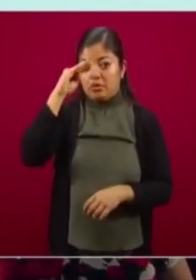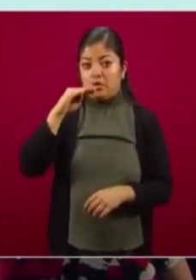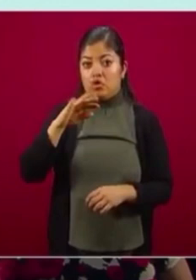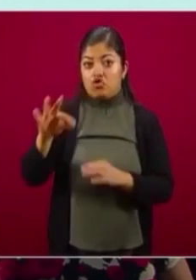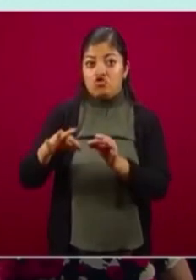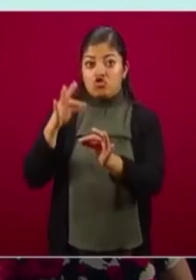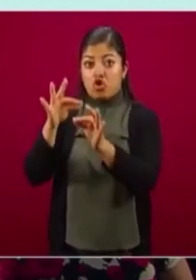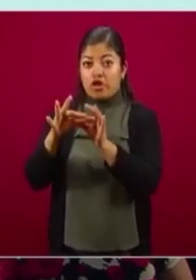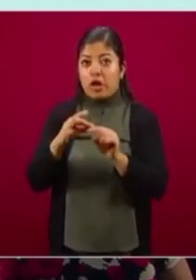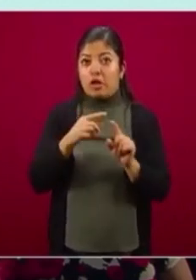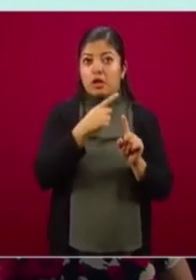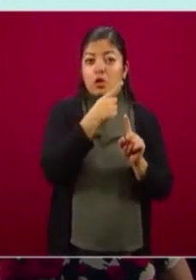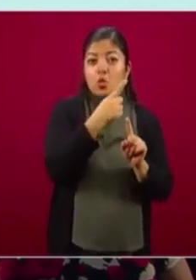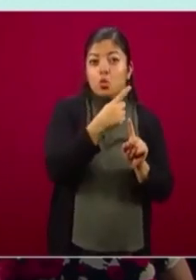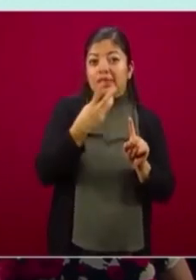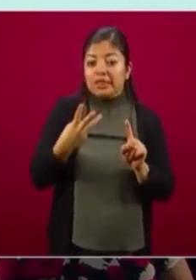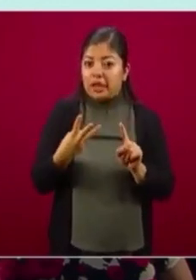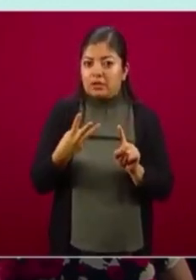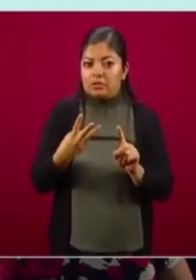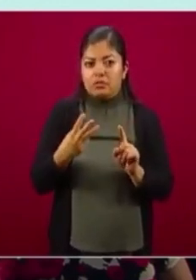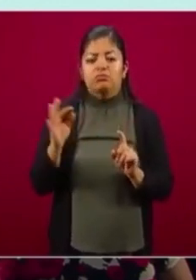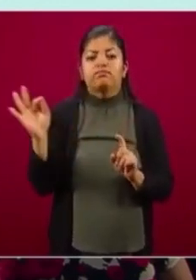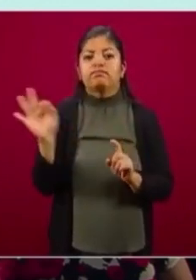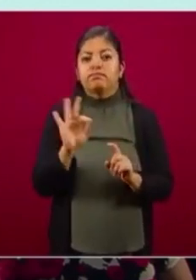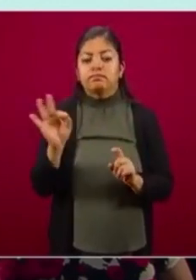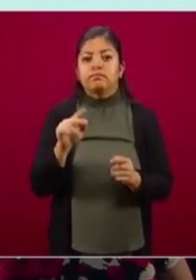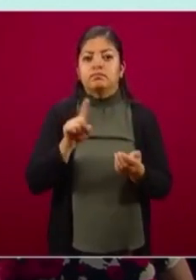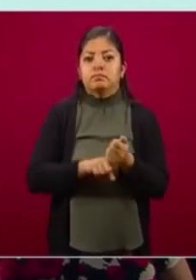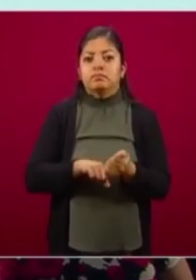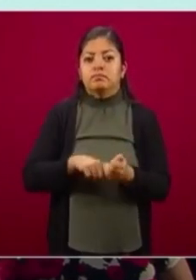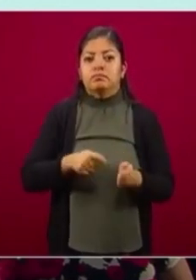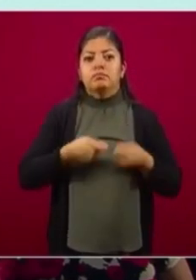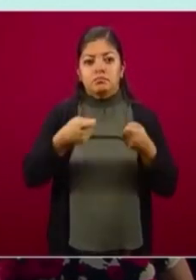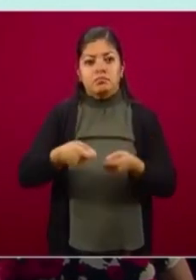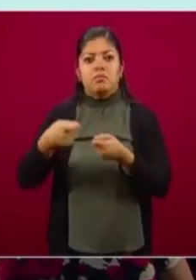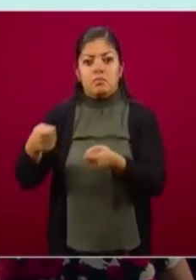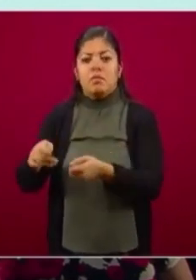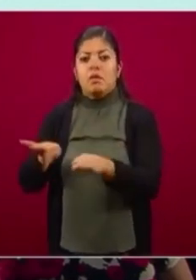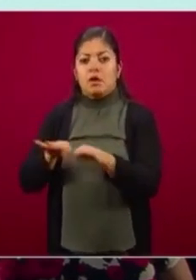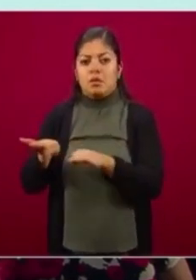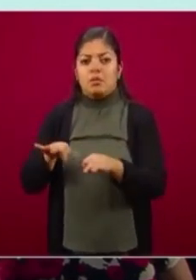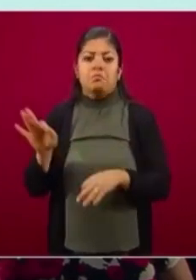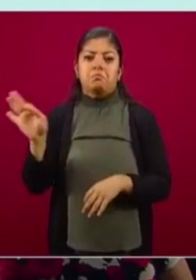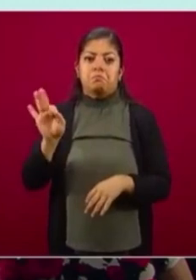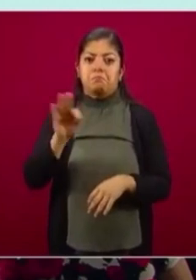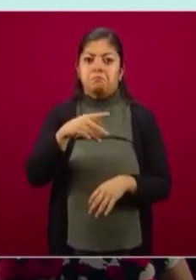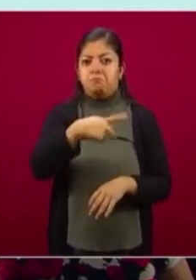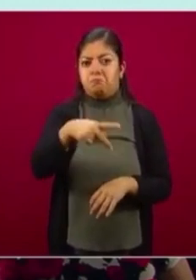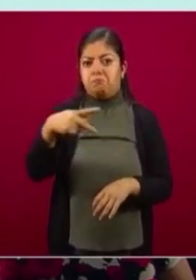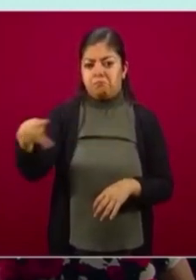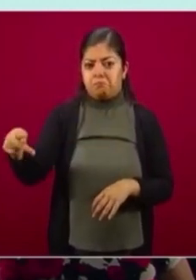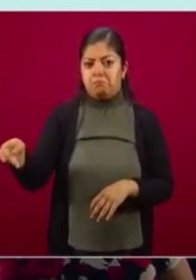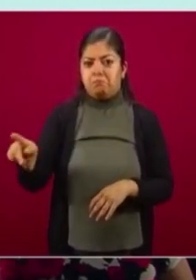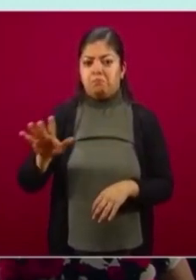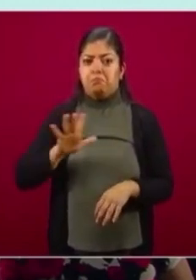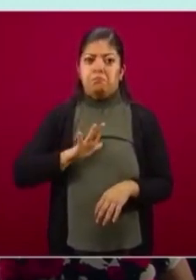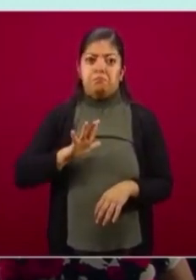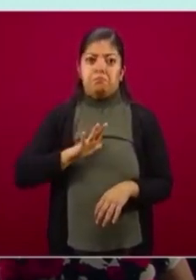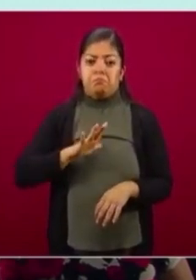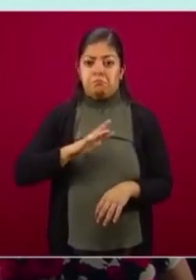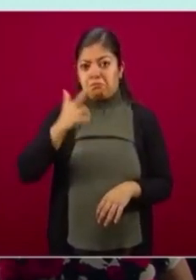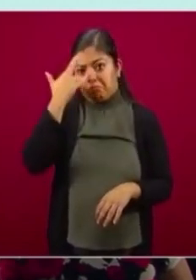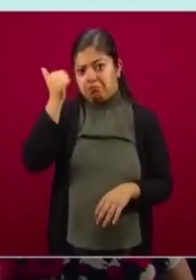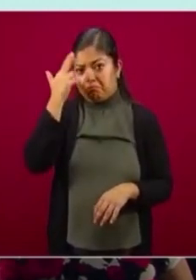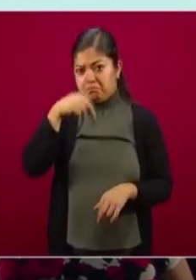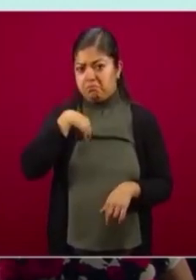noticia. El resto de los empleadores tienen sus razones muy diversas, que nosotros respetamos,